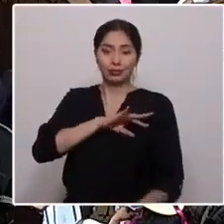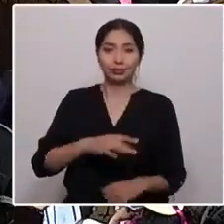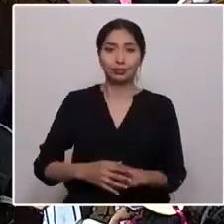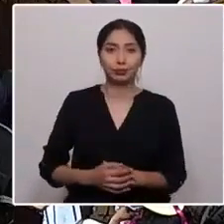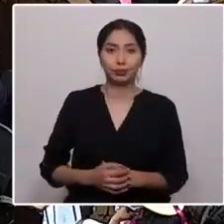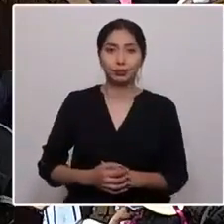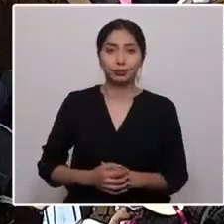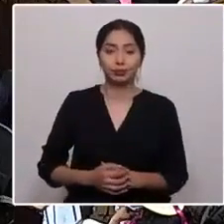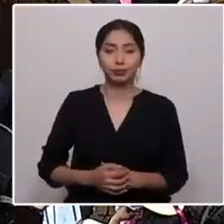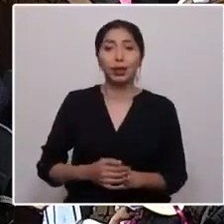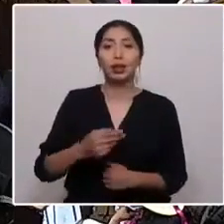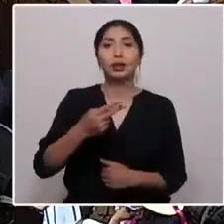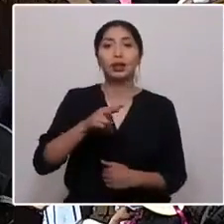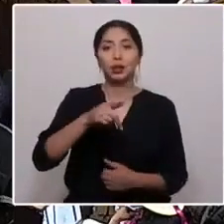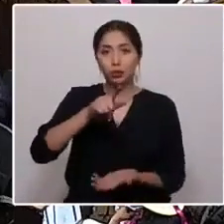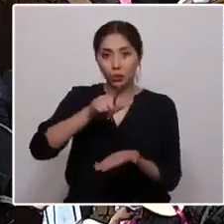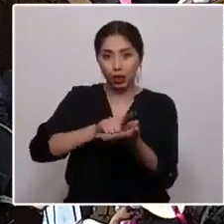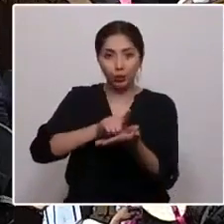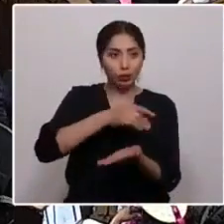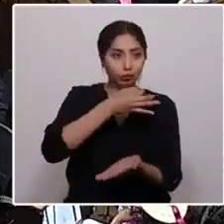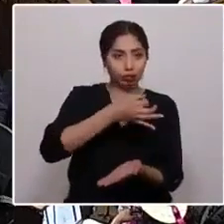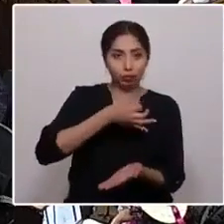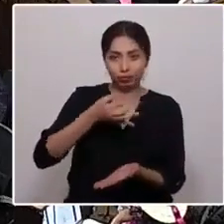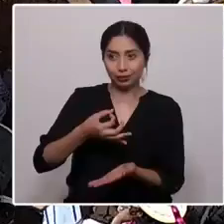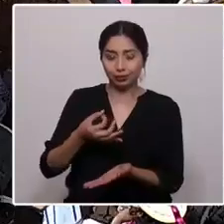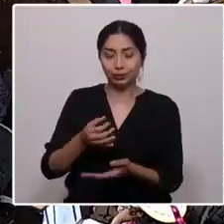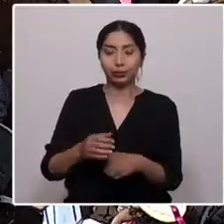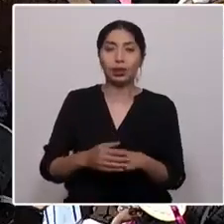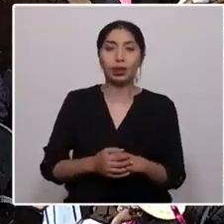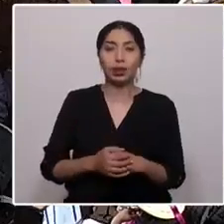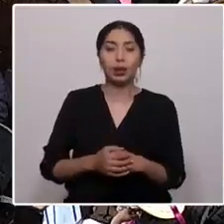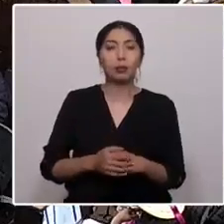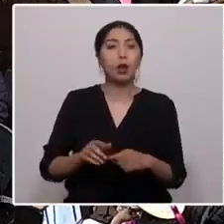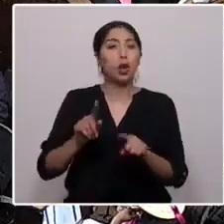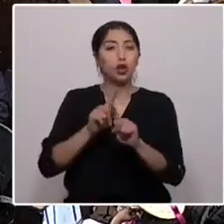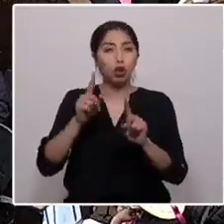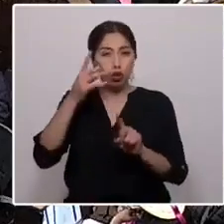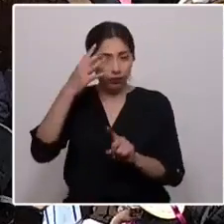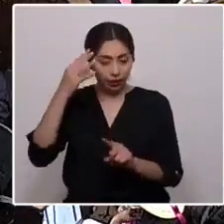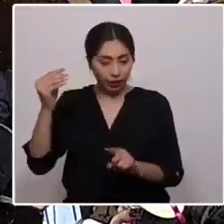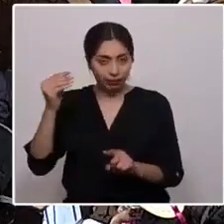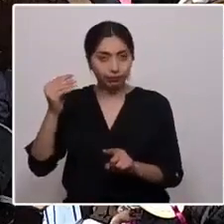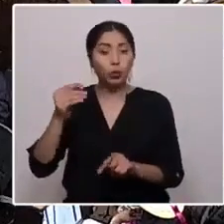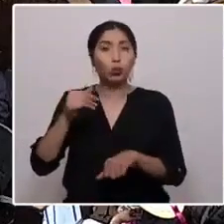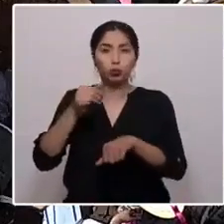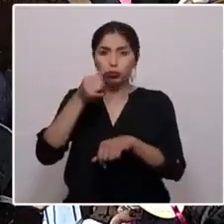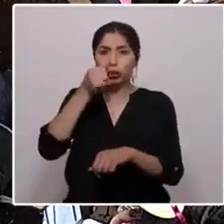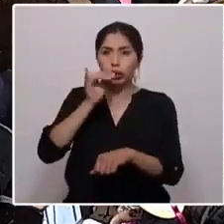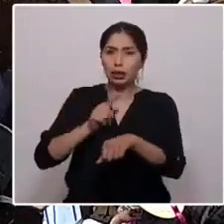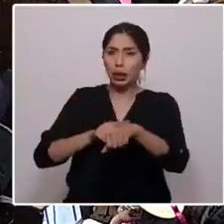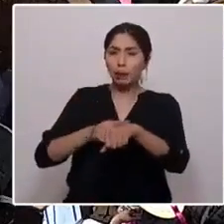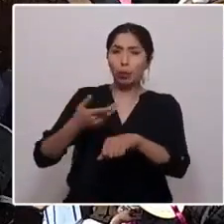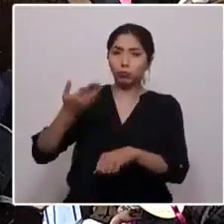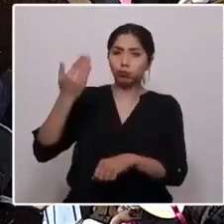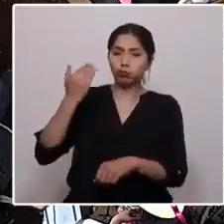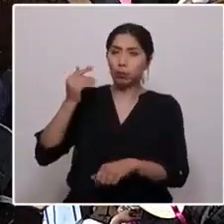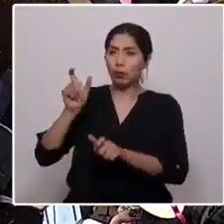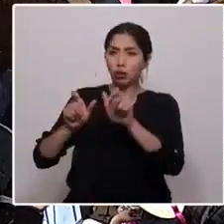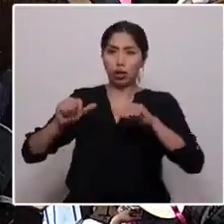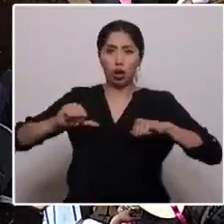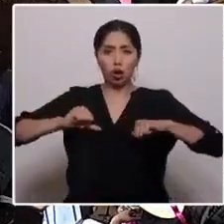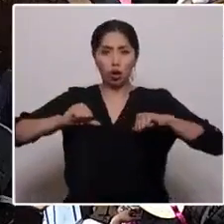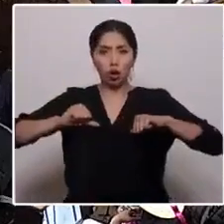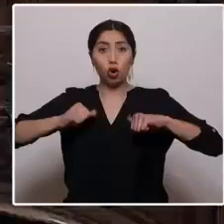Tapuana y Tapuacoñi. Para no olvidar, hace un tiempo jóvenes, cansados de ver a sus